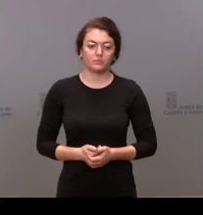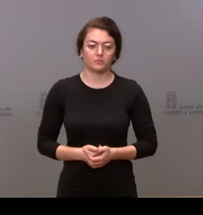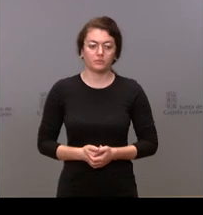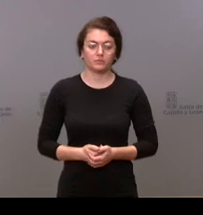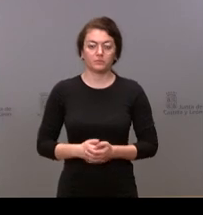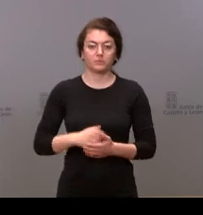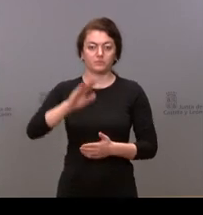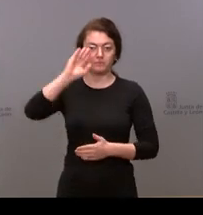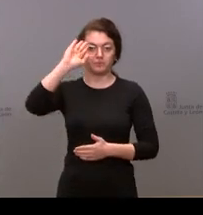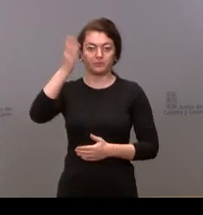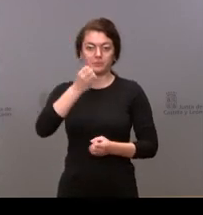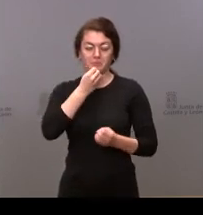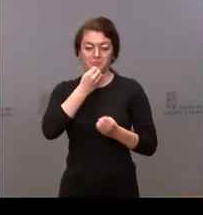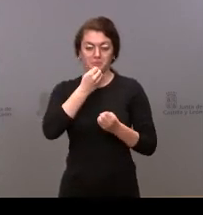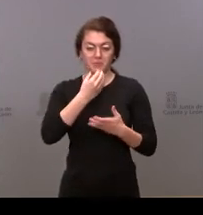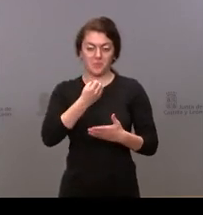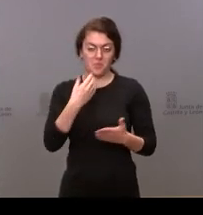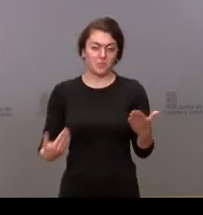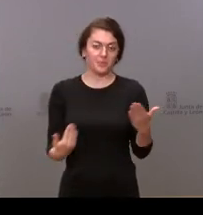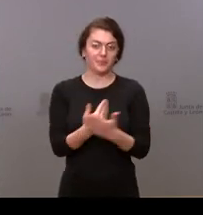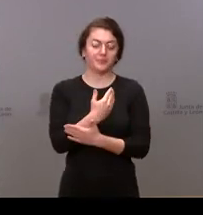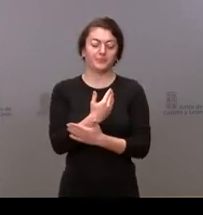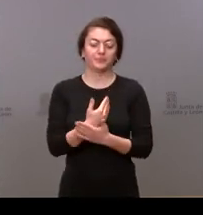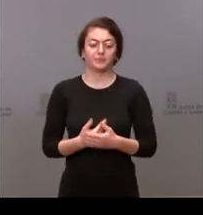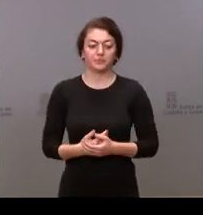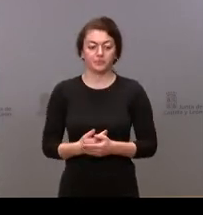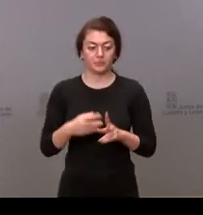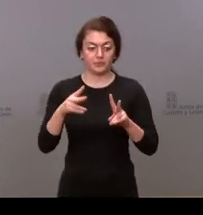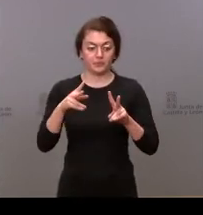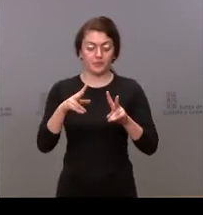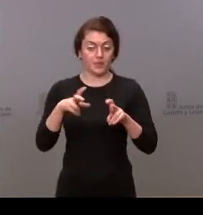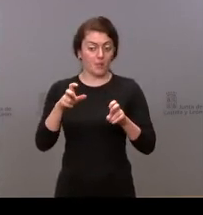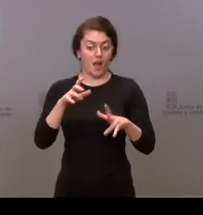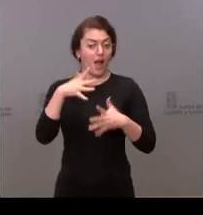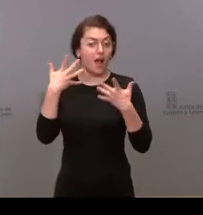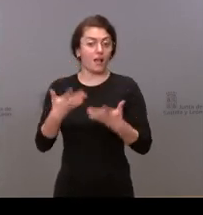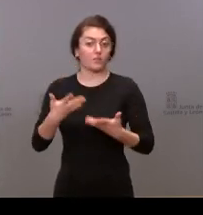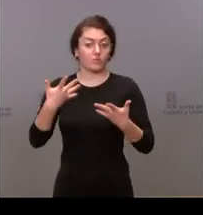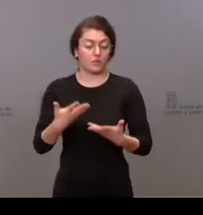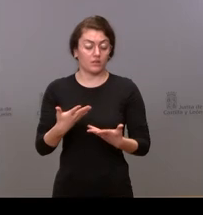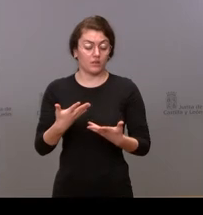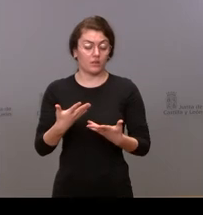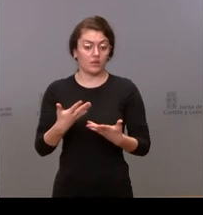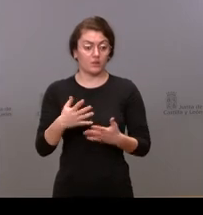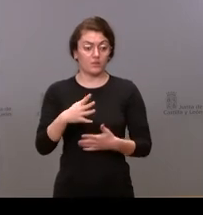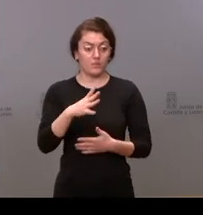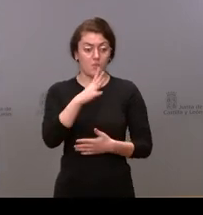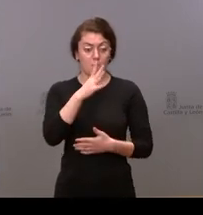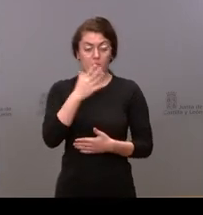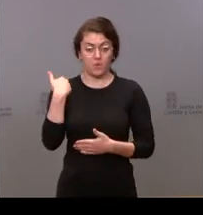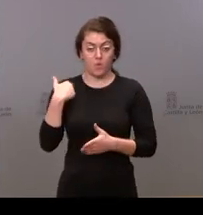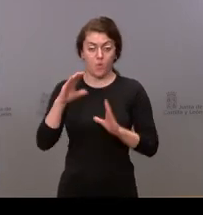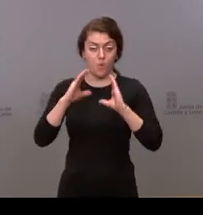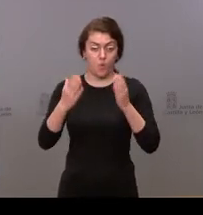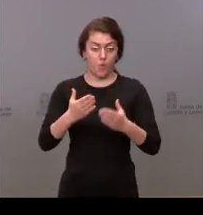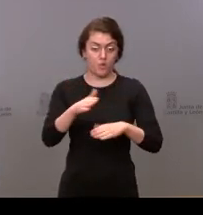Hola ¿Qué tal? Buenos días Por una cuestión de actualidad ya que iba la Junta de Gobierno respecto